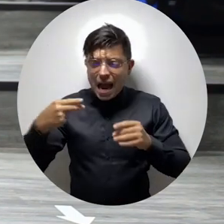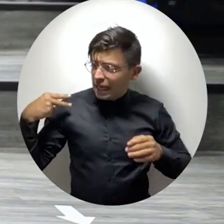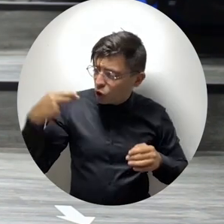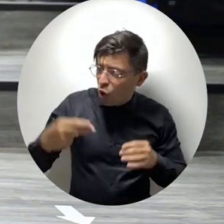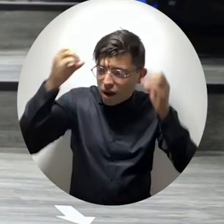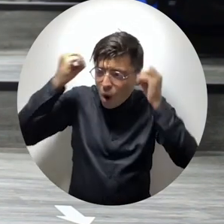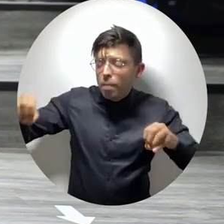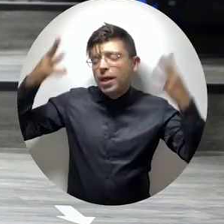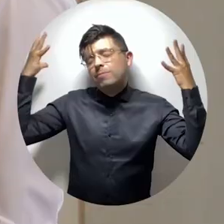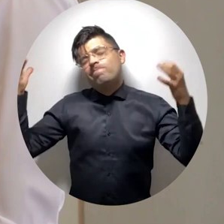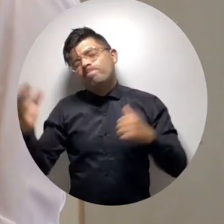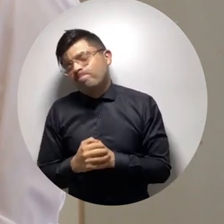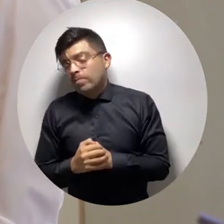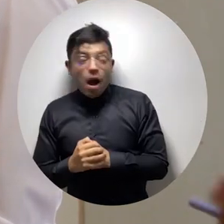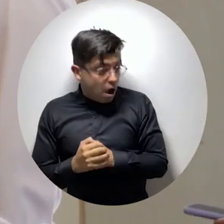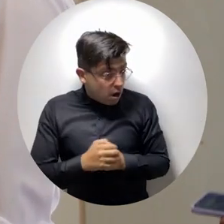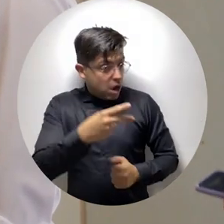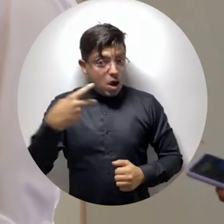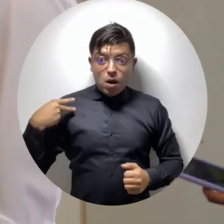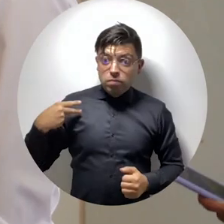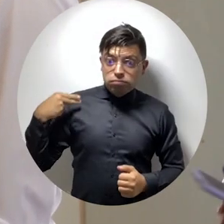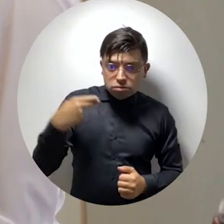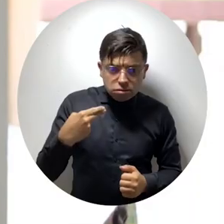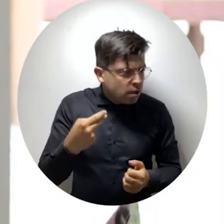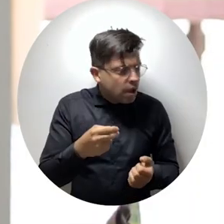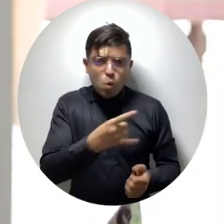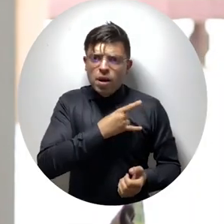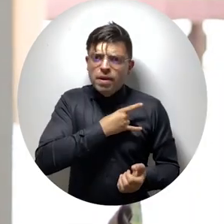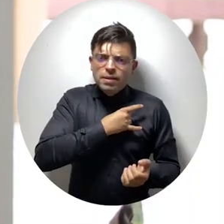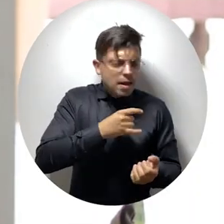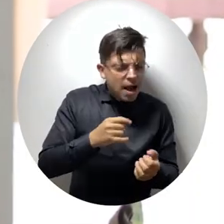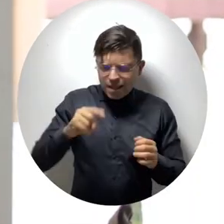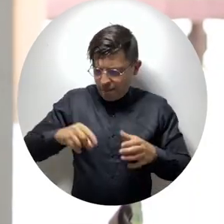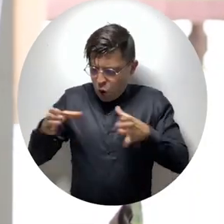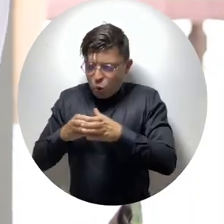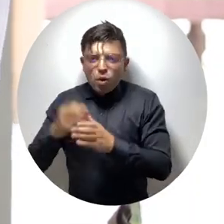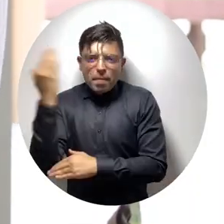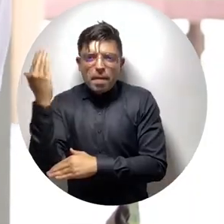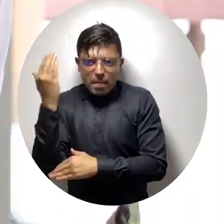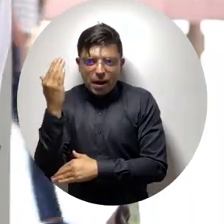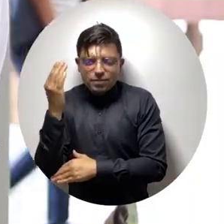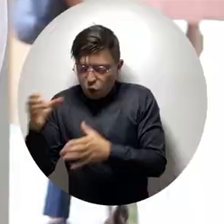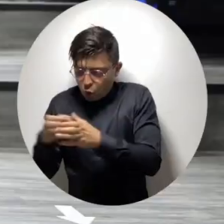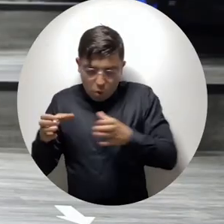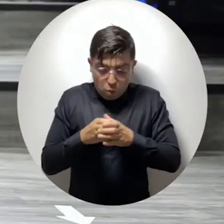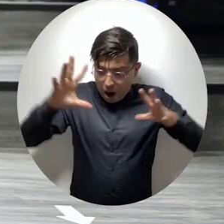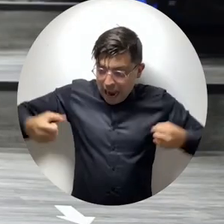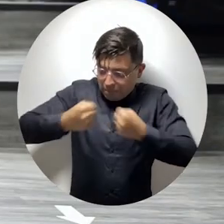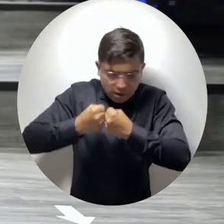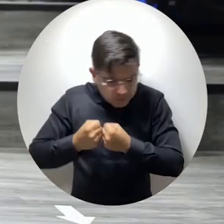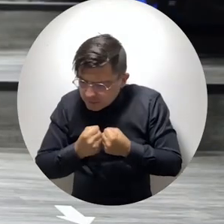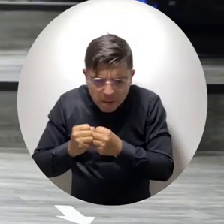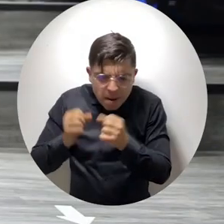y que la universidad y un grupo de cineastas de aquí de la universidad hayan